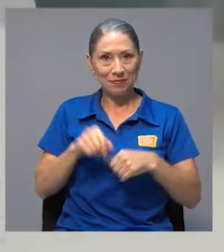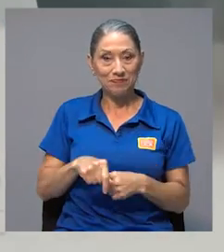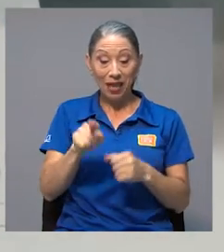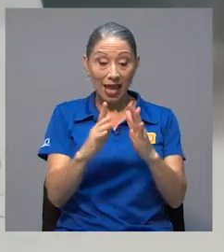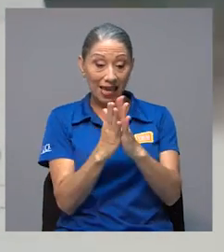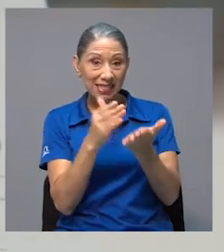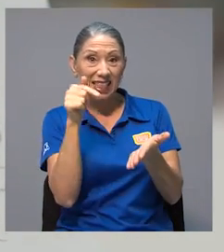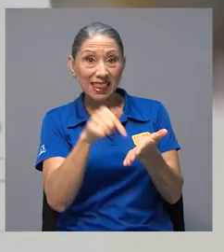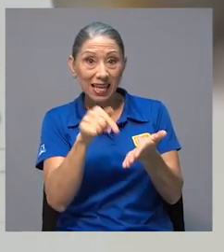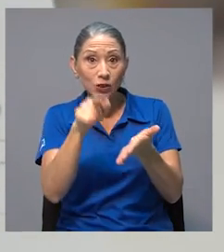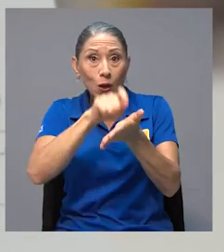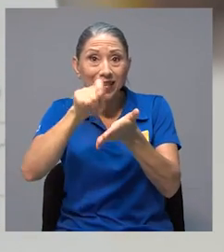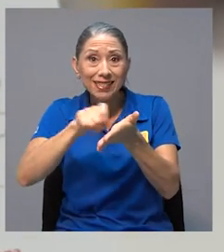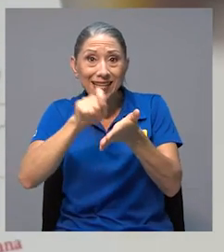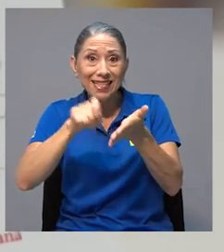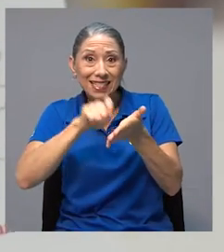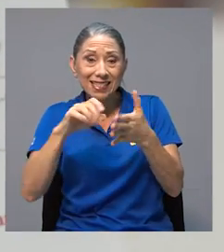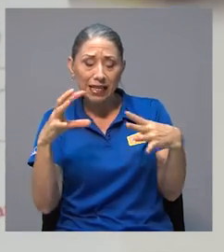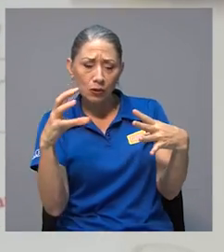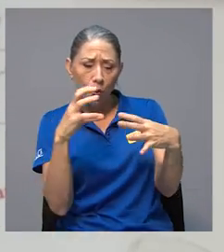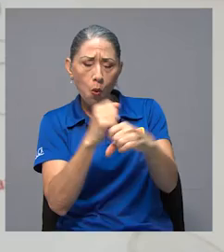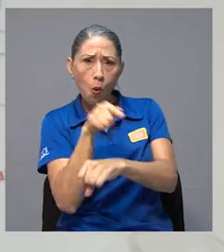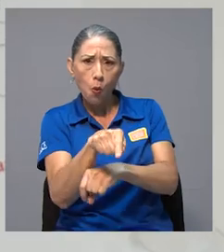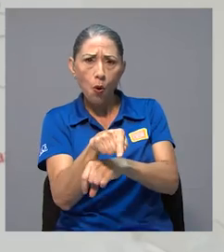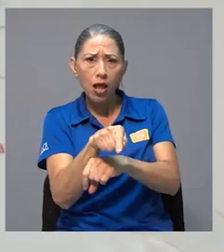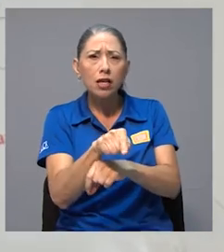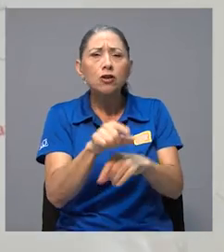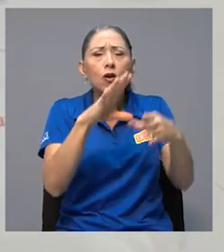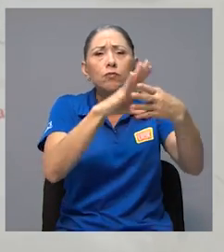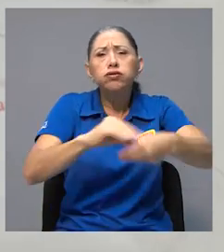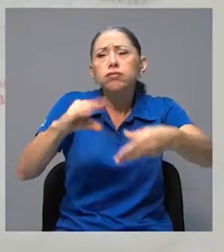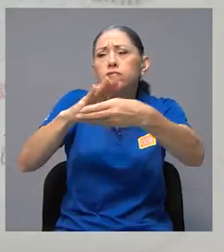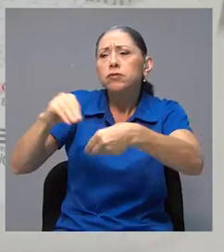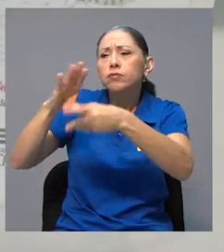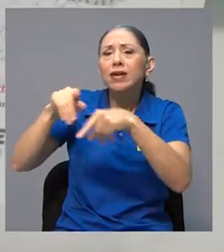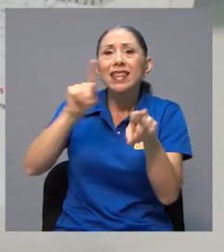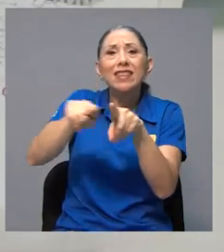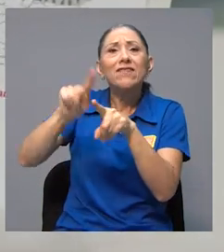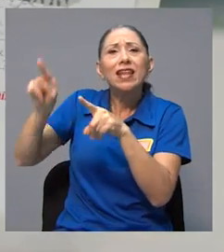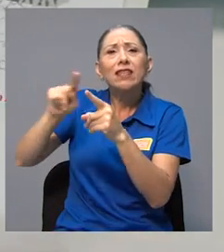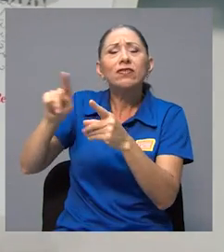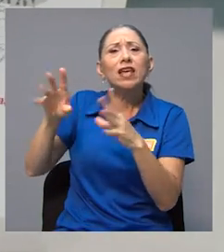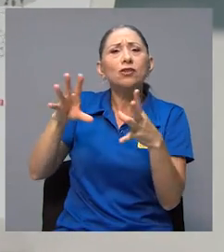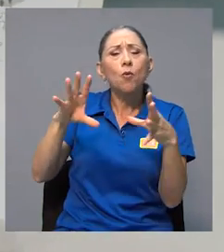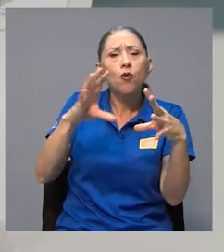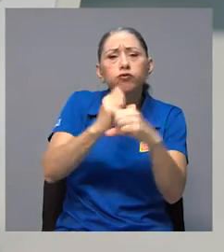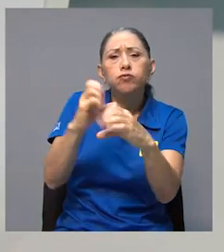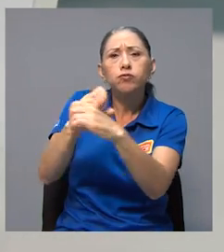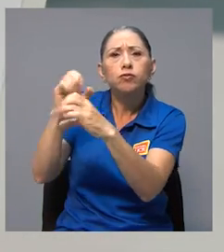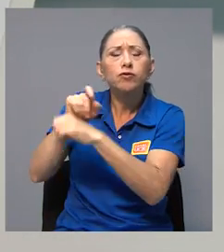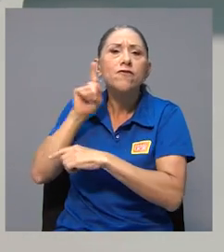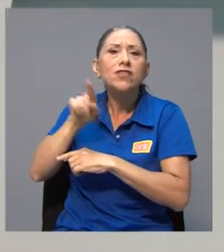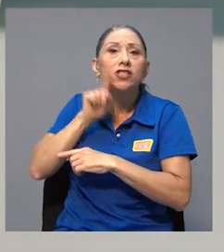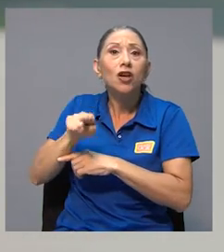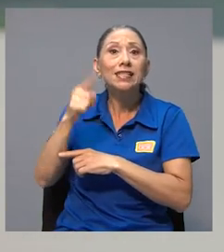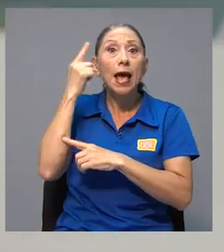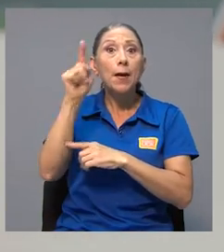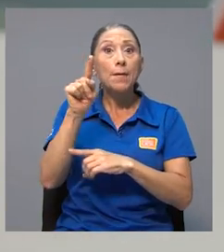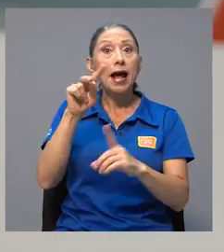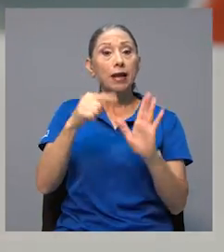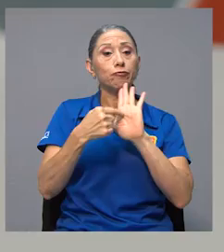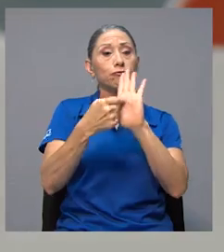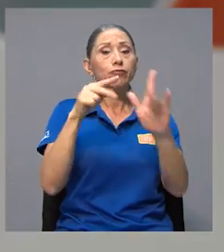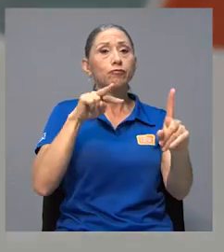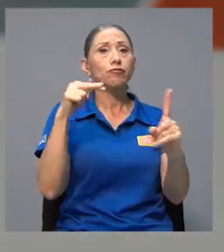En este texto, los ensayistas compilados recorren un conjunto de ficciones seriales con el objetivo de mostrar algunas de sus